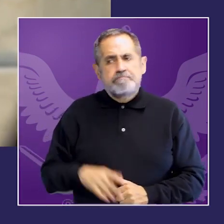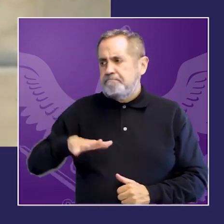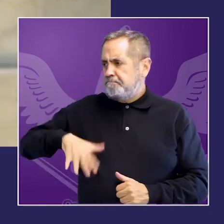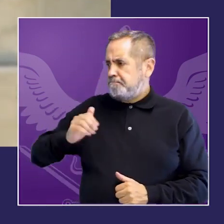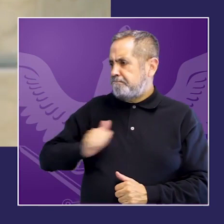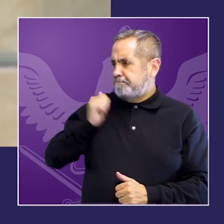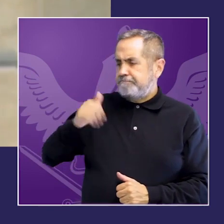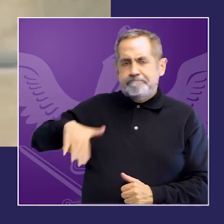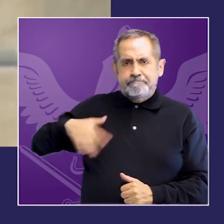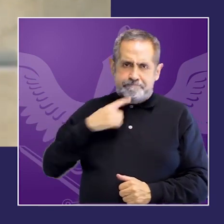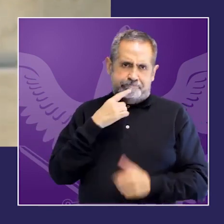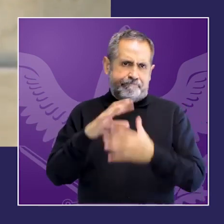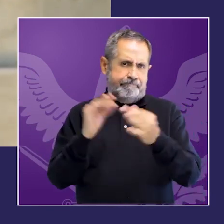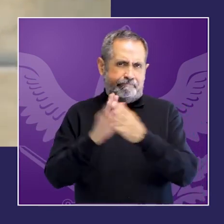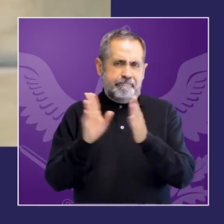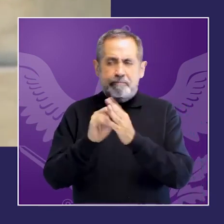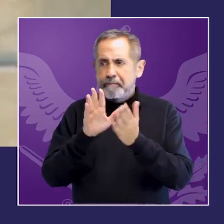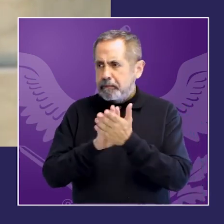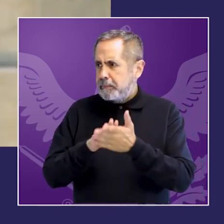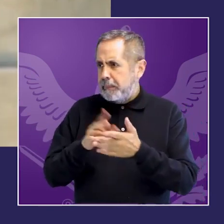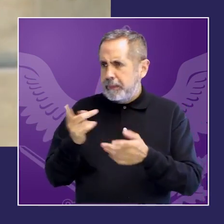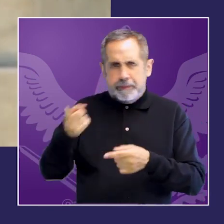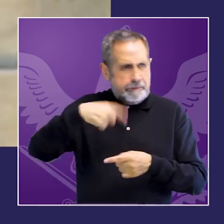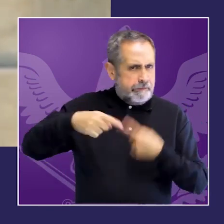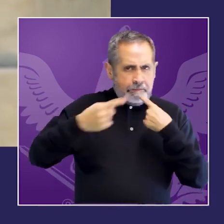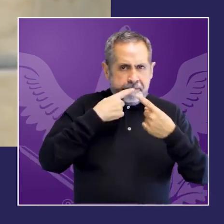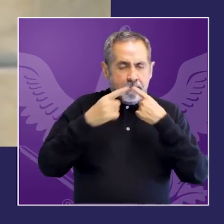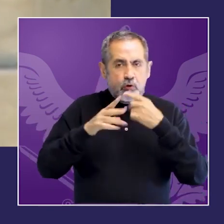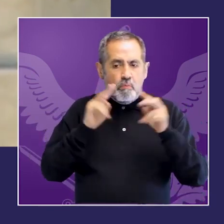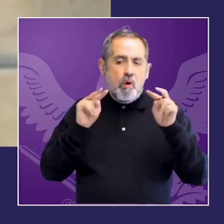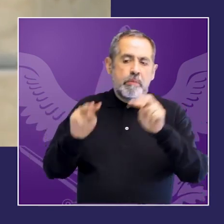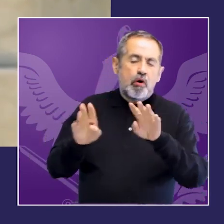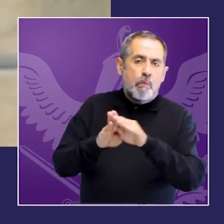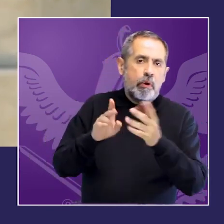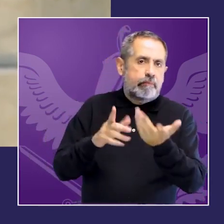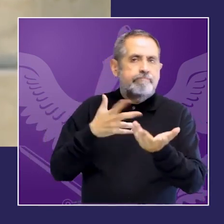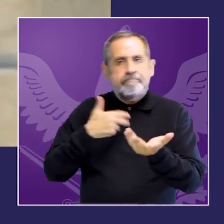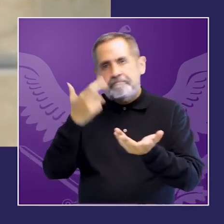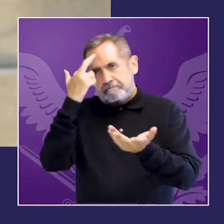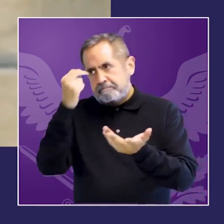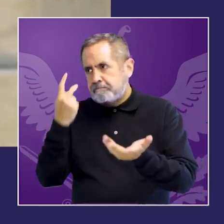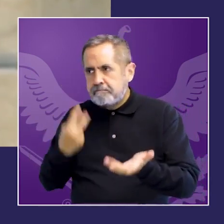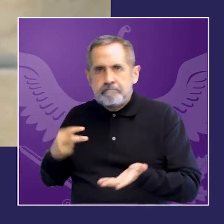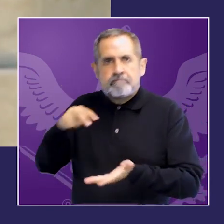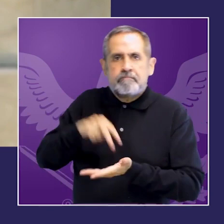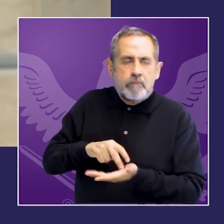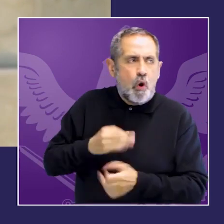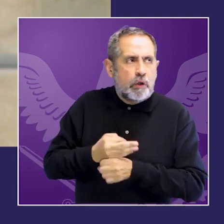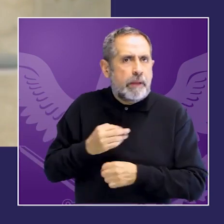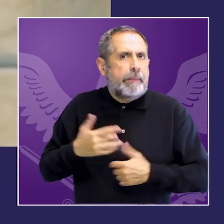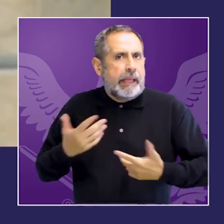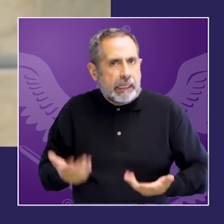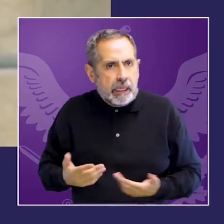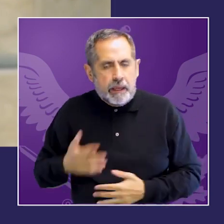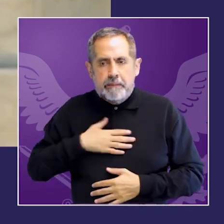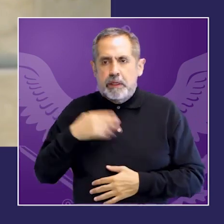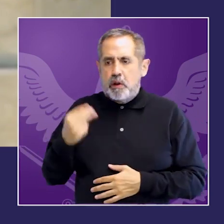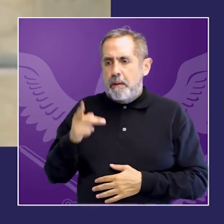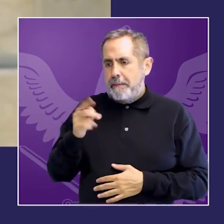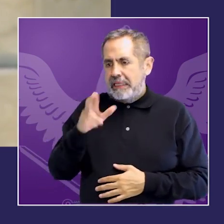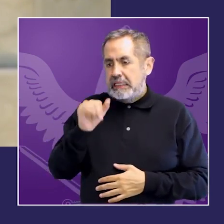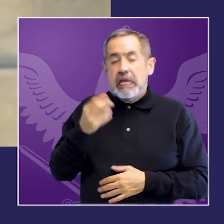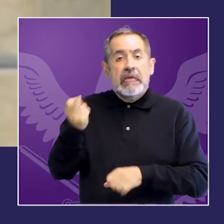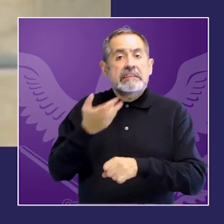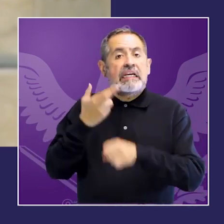también a propósito de lo que comentábamos antes de los registros y de cómo visibilizar eso bueno parte de la razón por la que estamos aquí en este